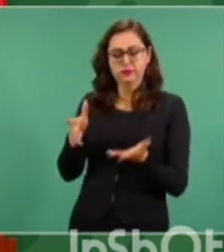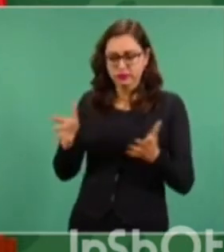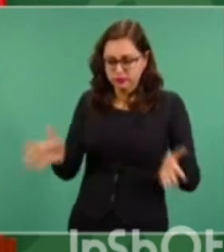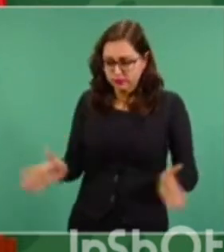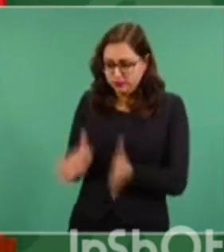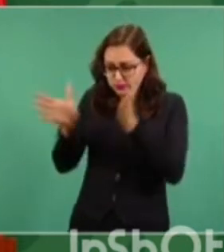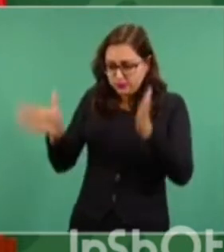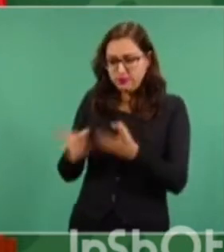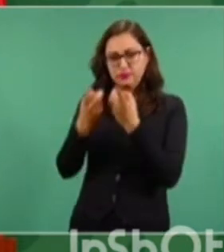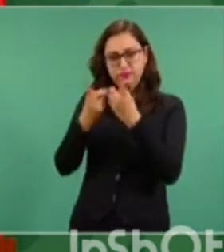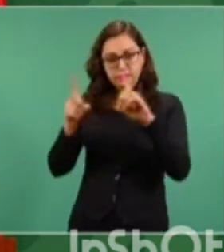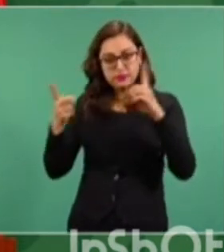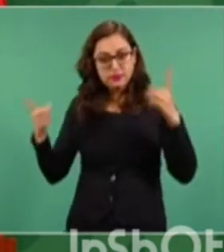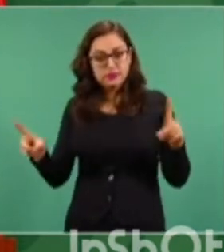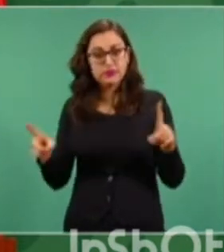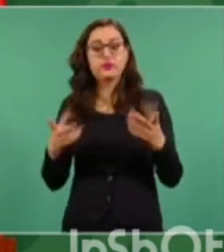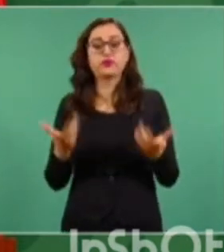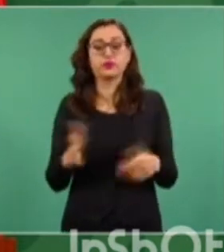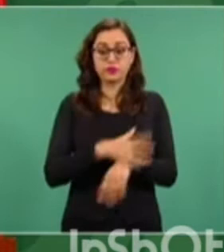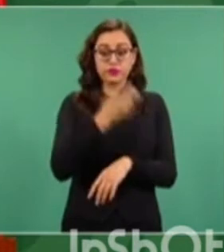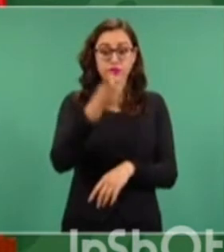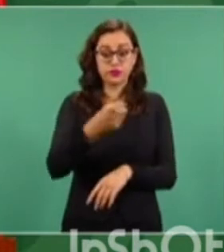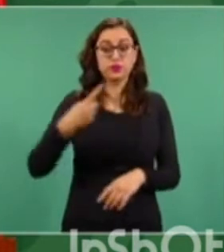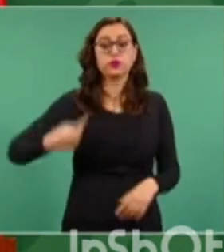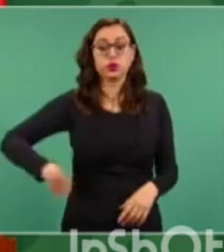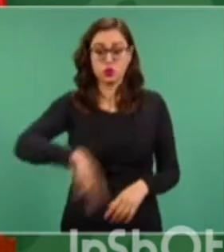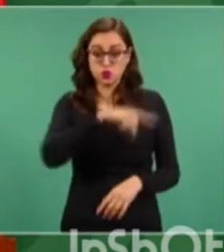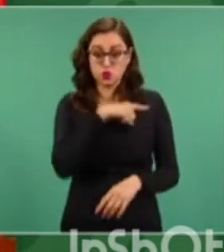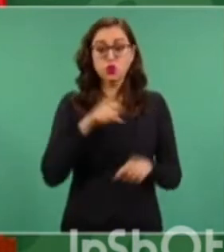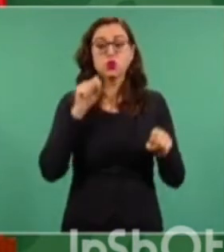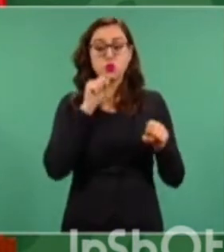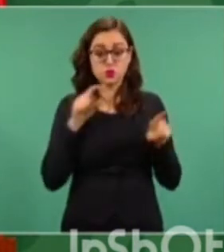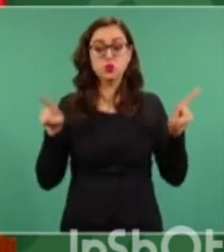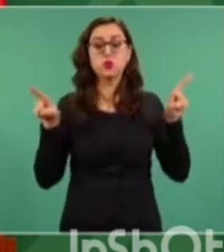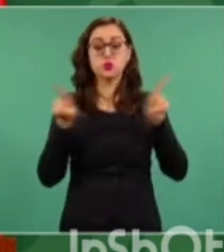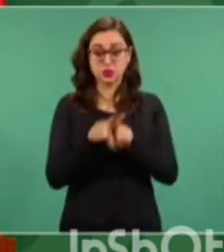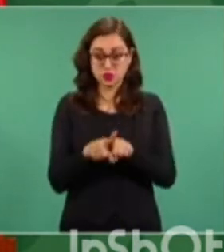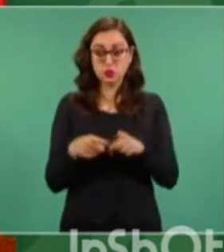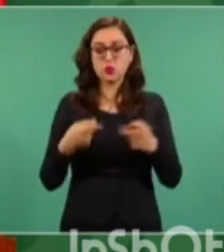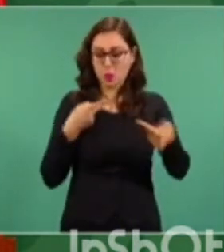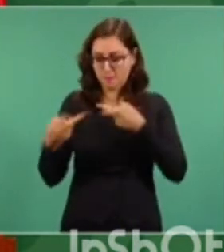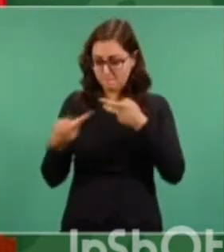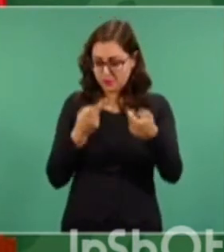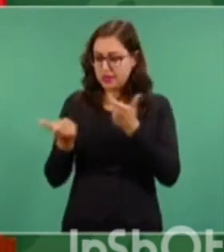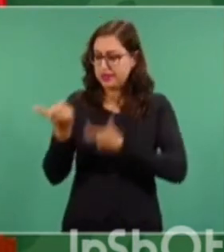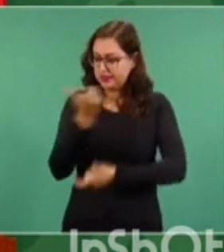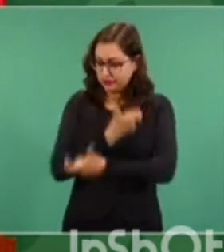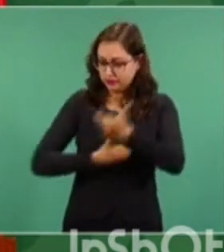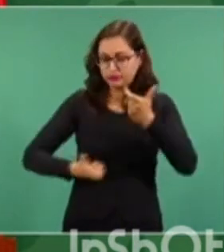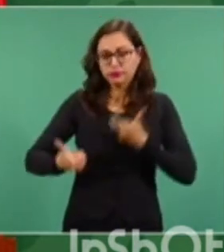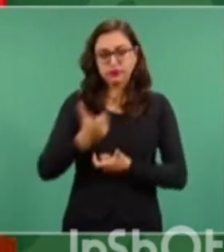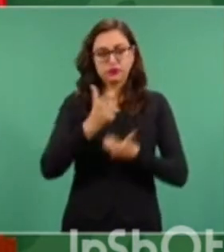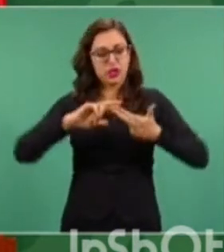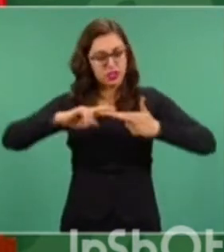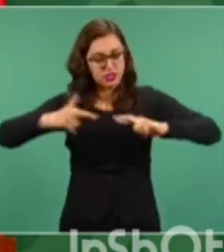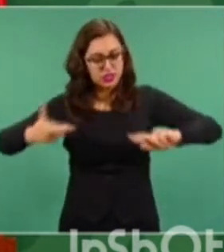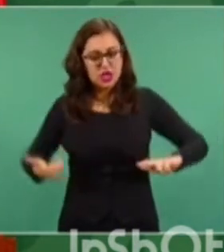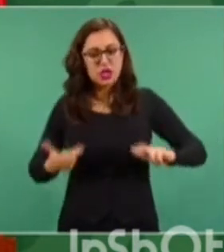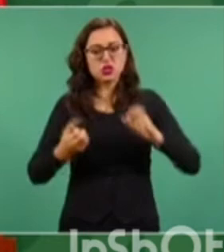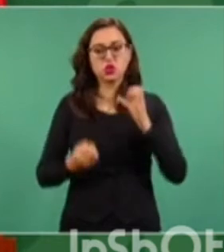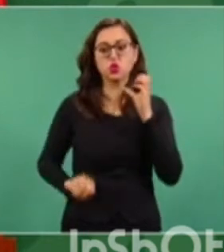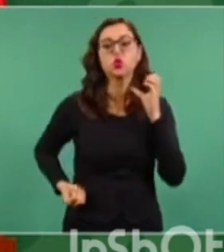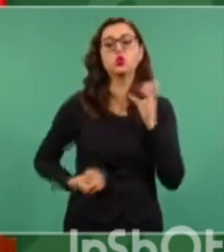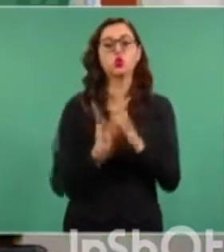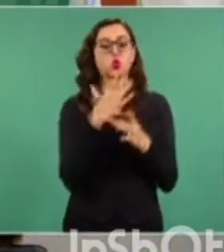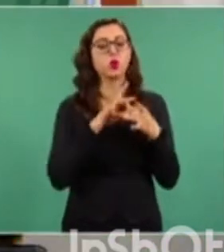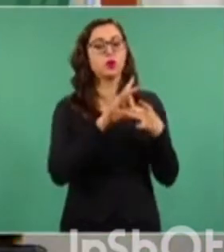estamos dispuestos a poner en correspondencia nuestro plan económico y establecer una nueva revelación fincada en la